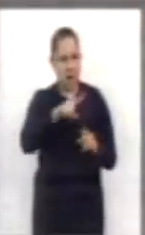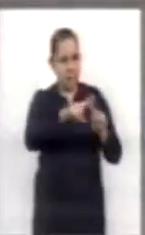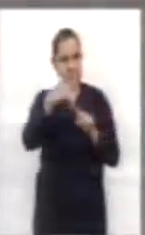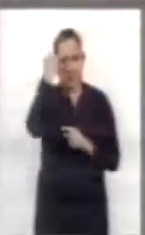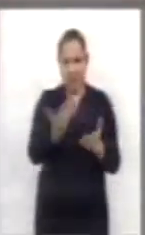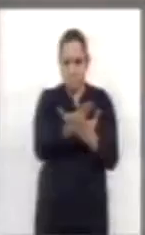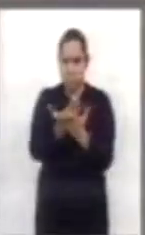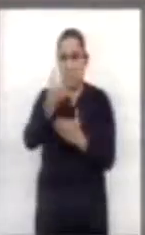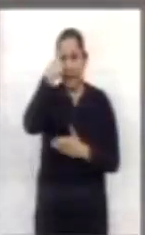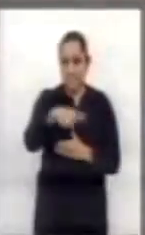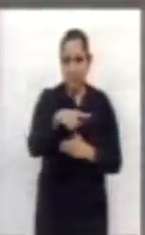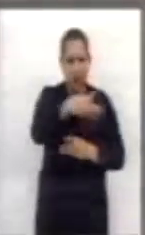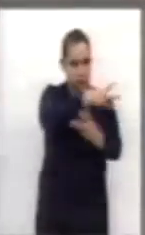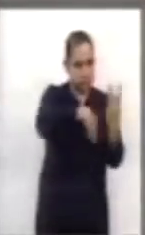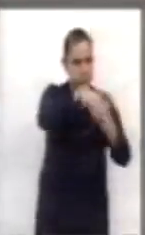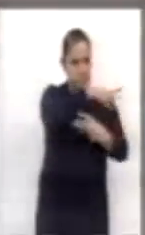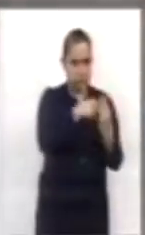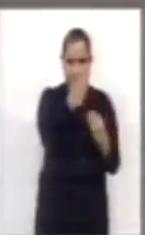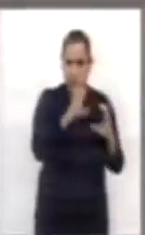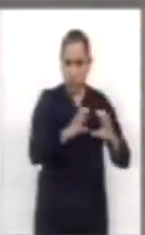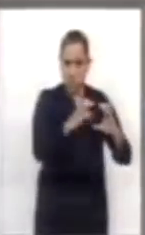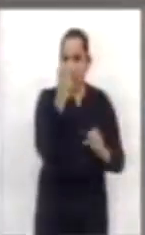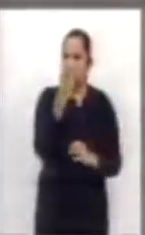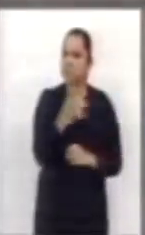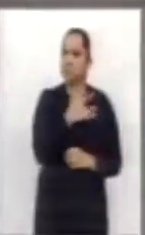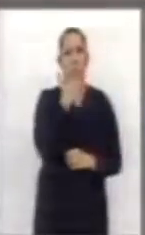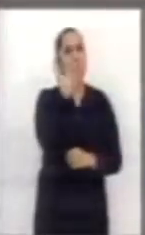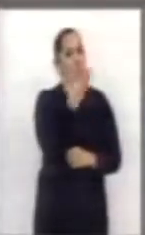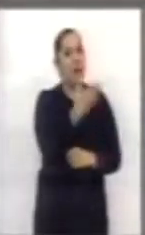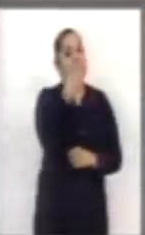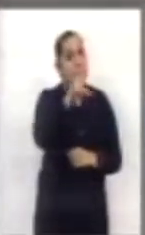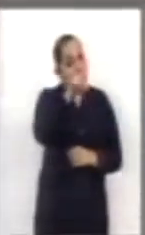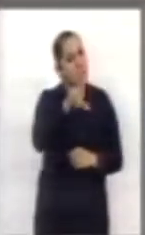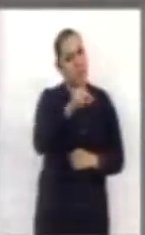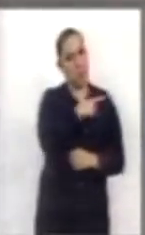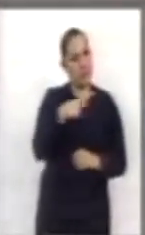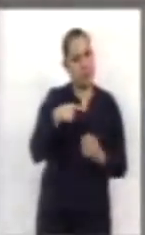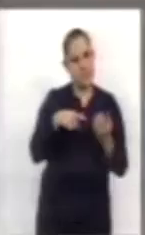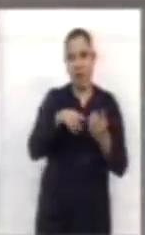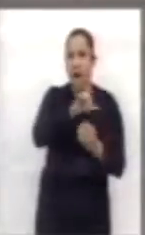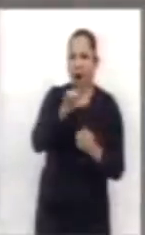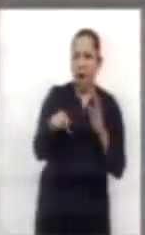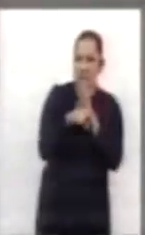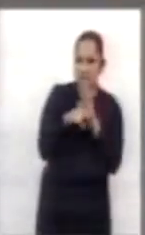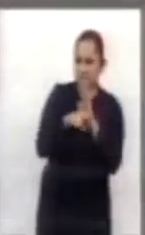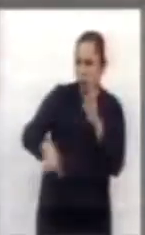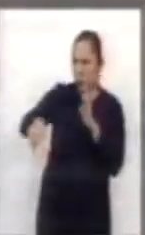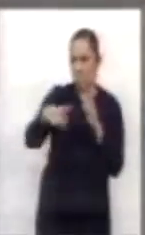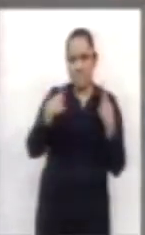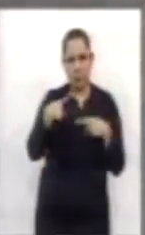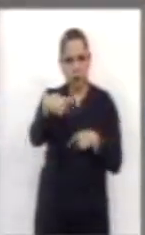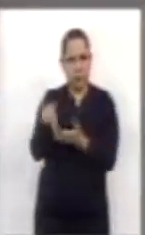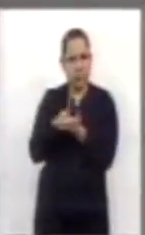bienvenidas siempre y cuando no afecten los derechos sociales de las y los mexicanos. Nuestra postura